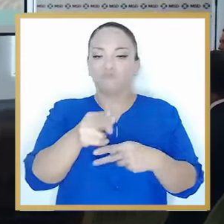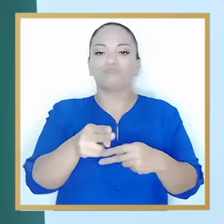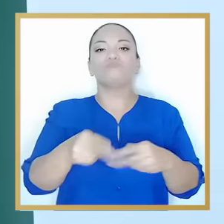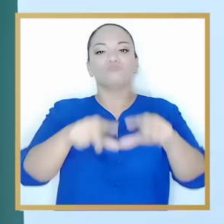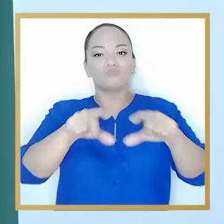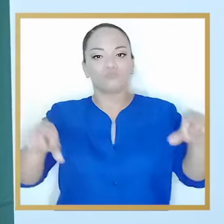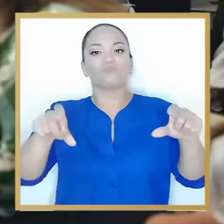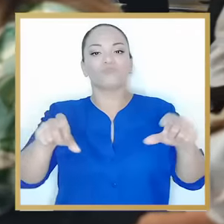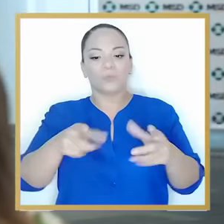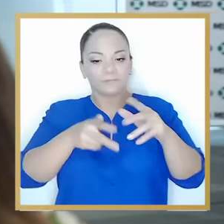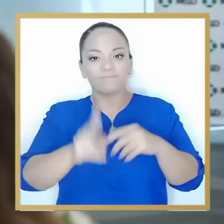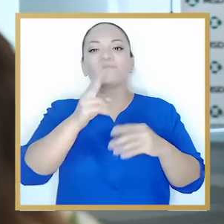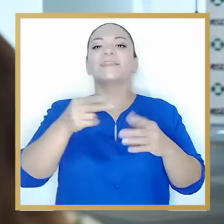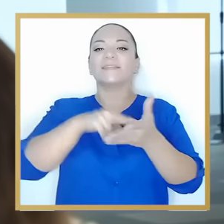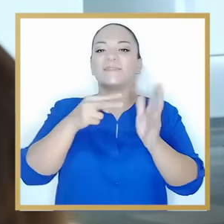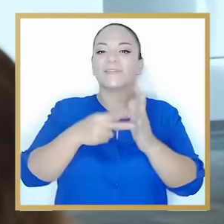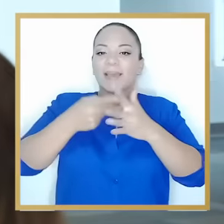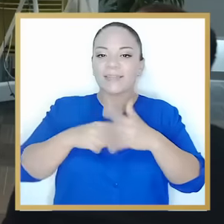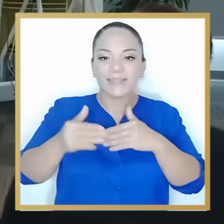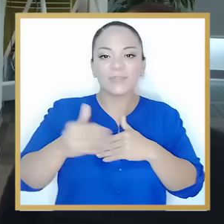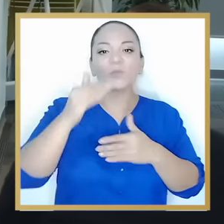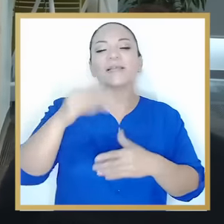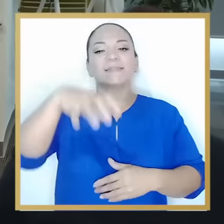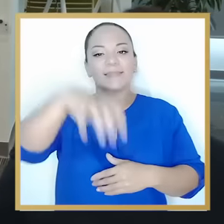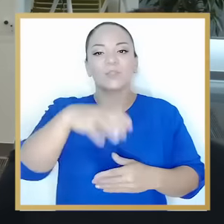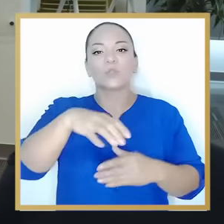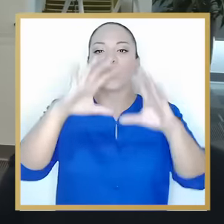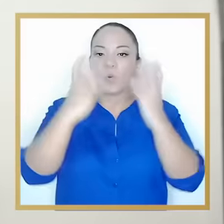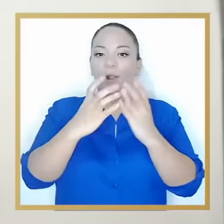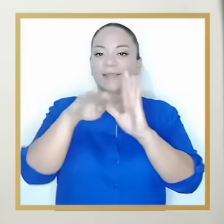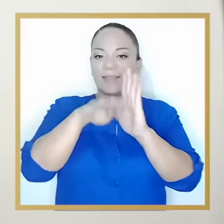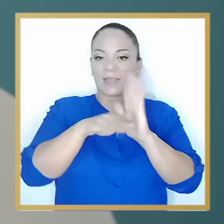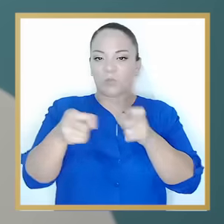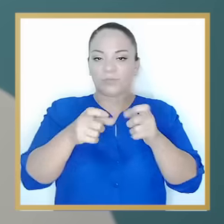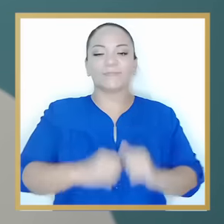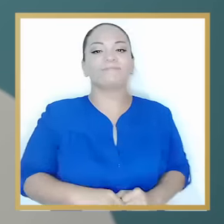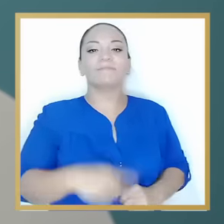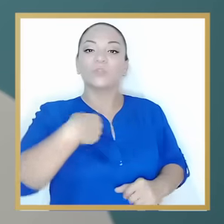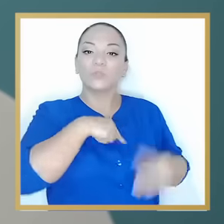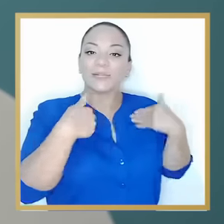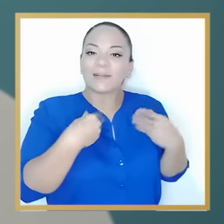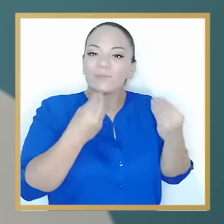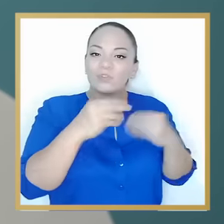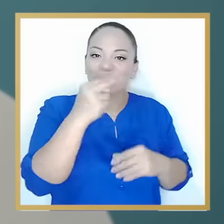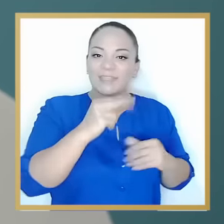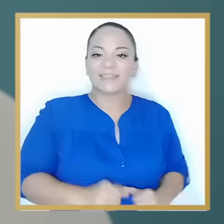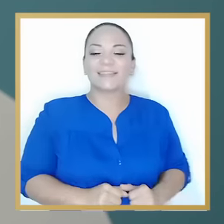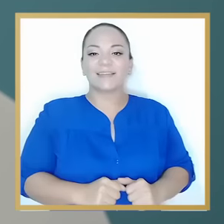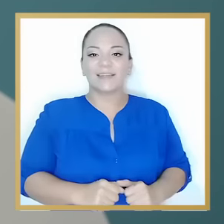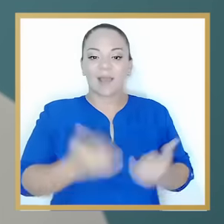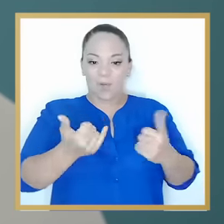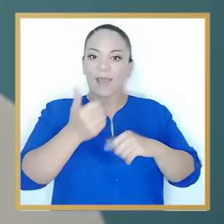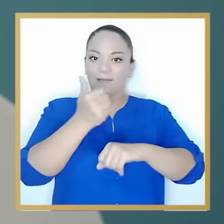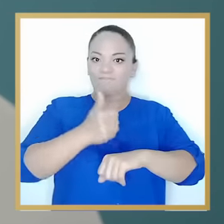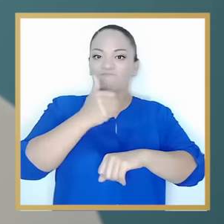participaron en el corte de cinta oficial que representa el inicio del Centro Global de Manejo de Datos. Bueno, nos alegra muchísimo la noticia